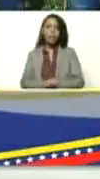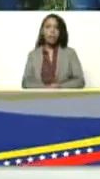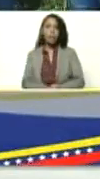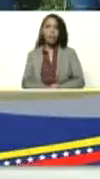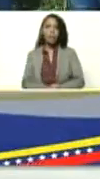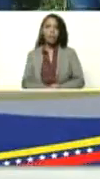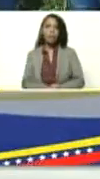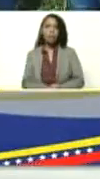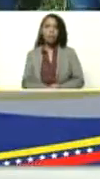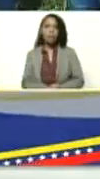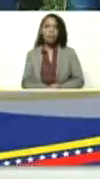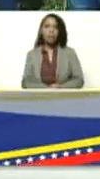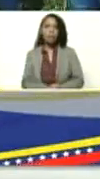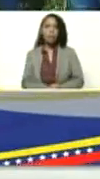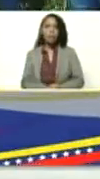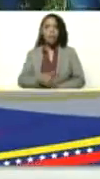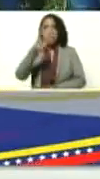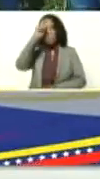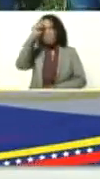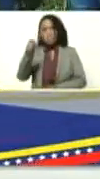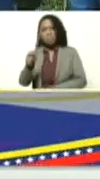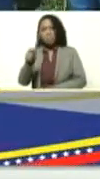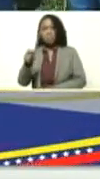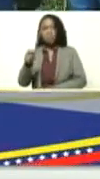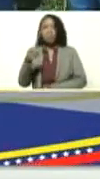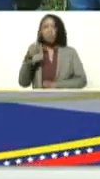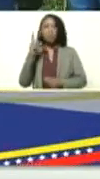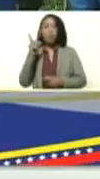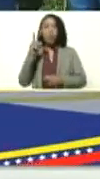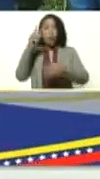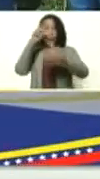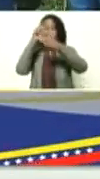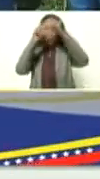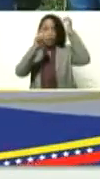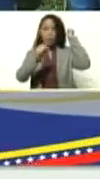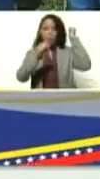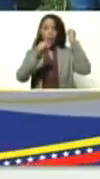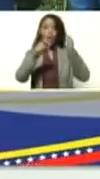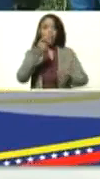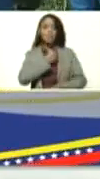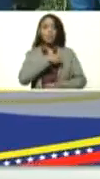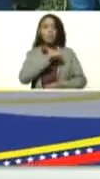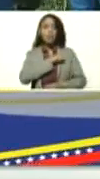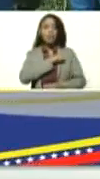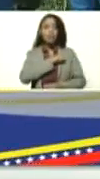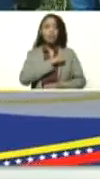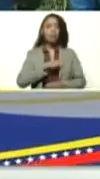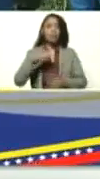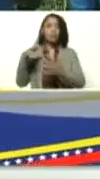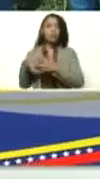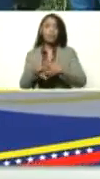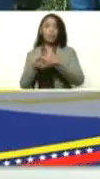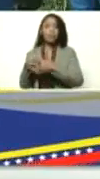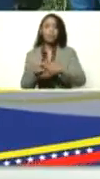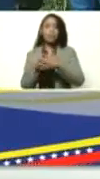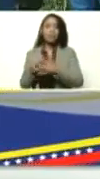del estado de Monaga reconocido por el canciller de España y por el canciller de Estados Unidos